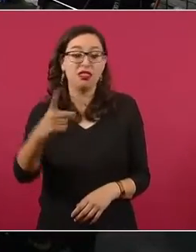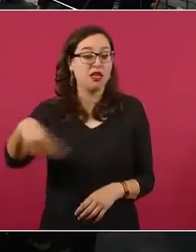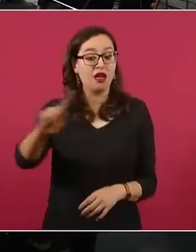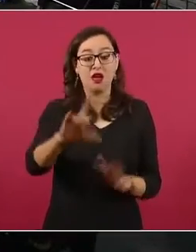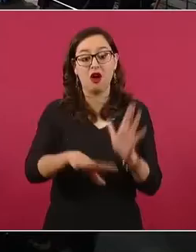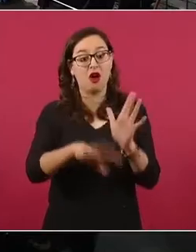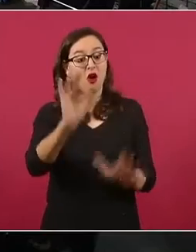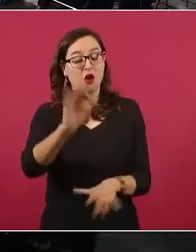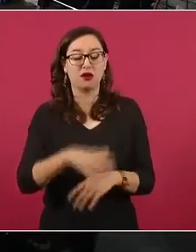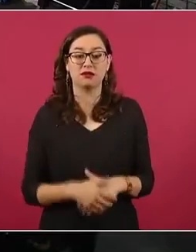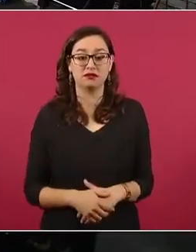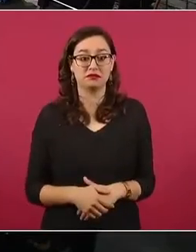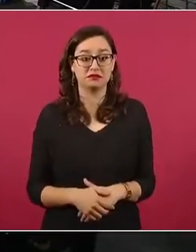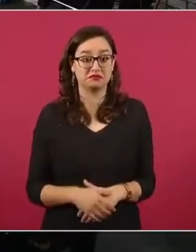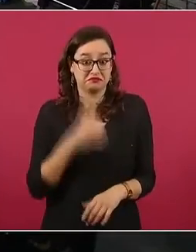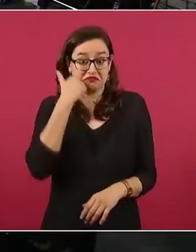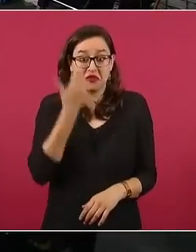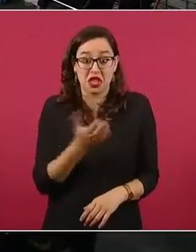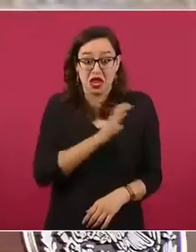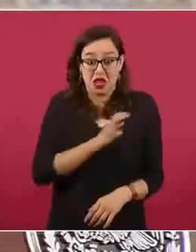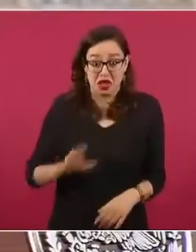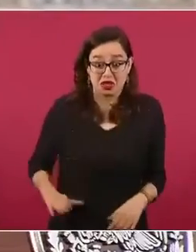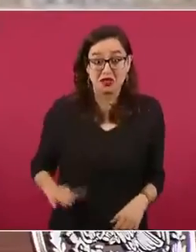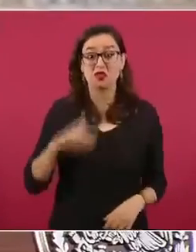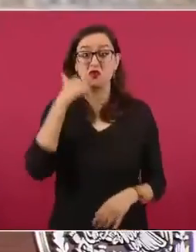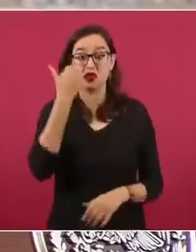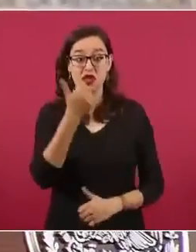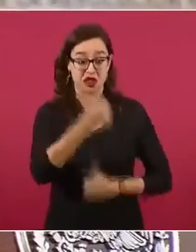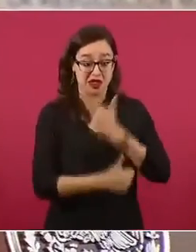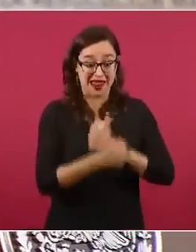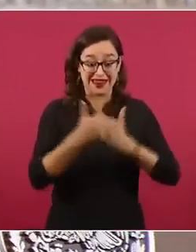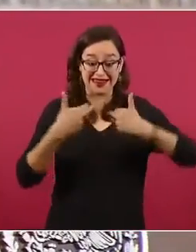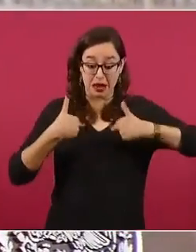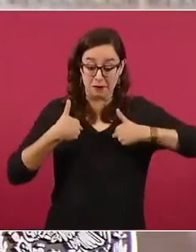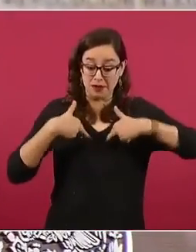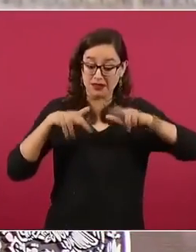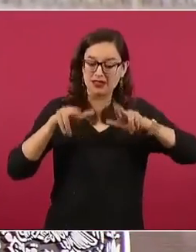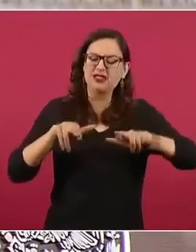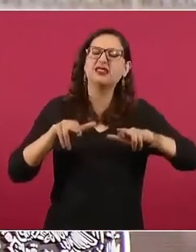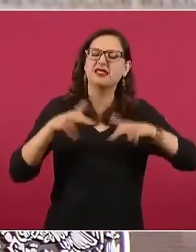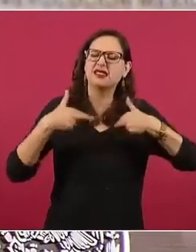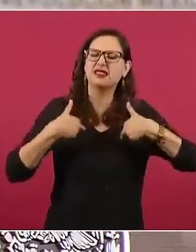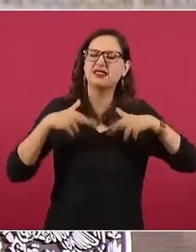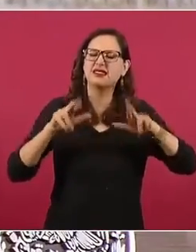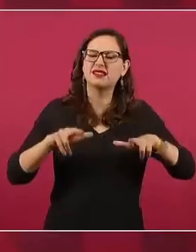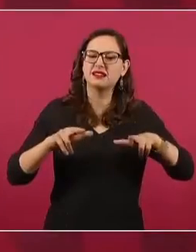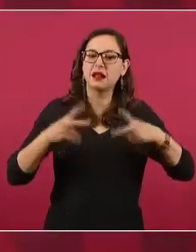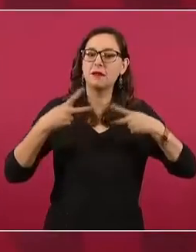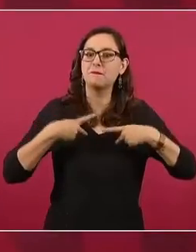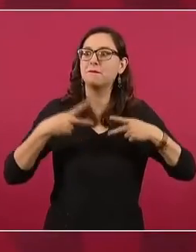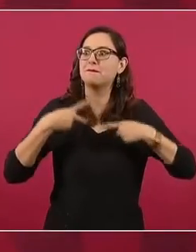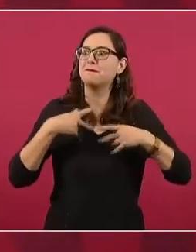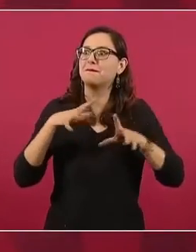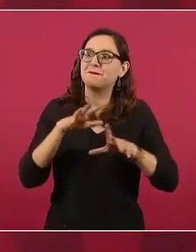y a ser representante del pueblo, yo necesito